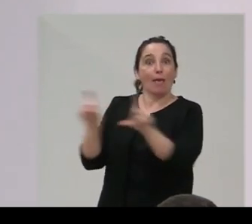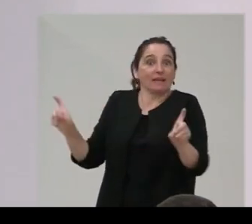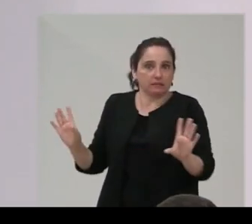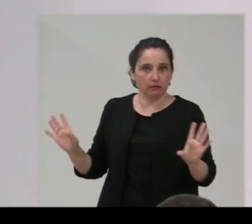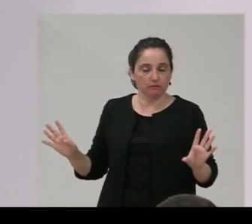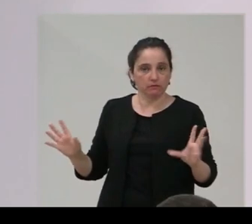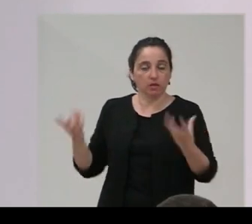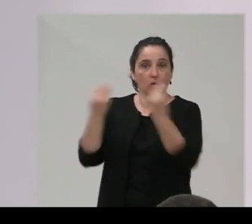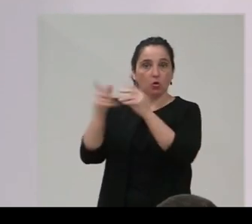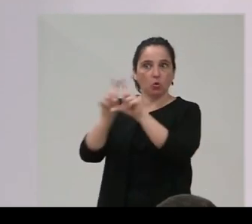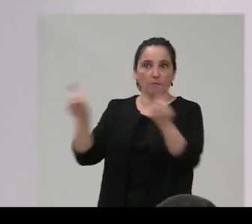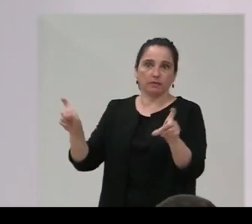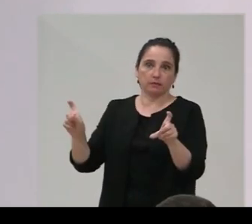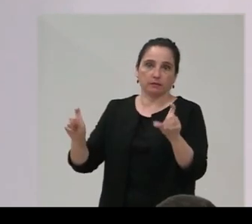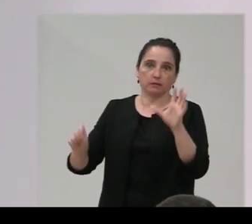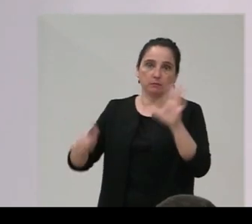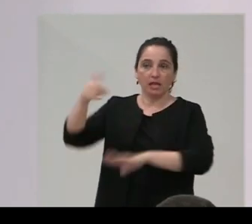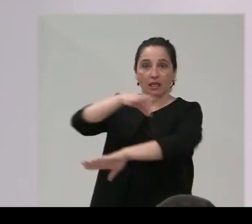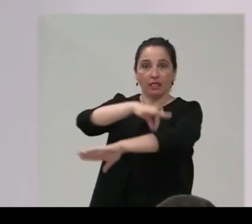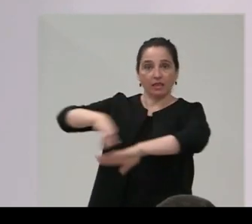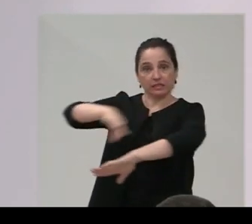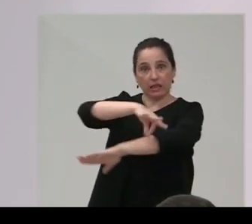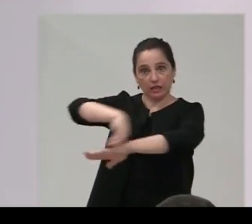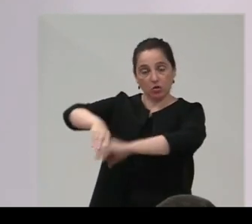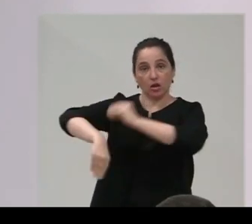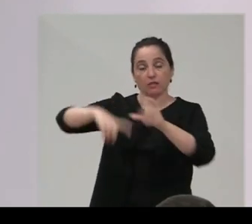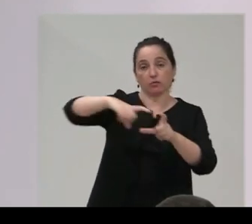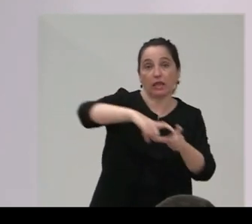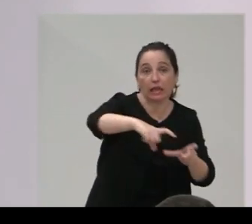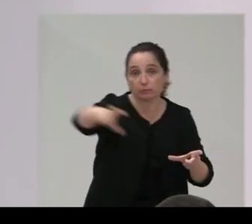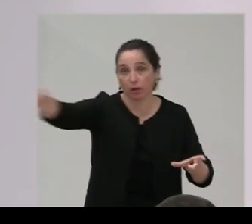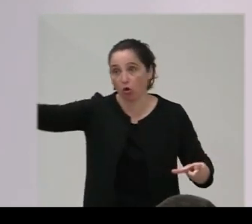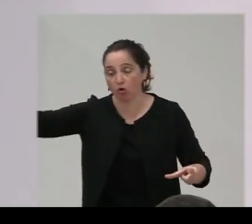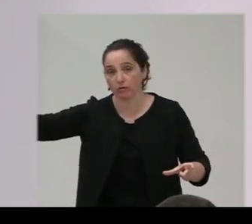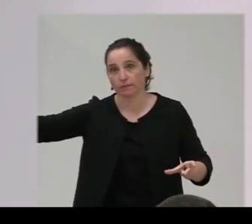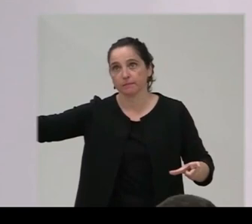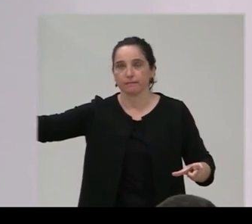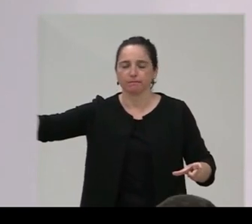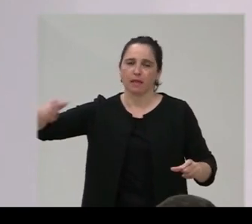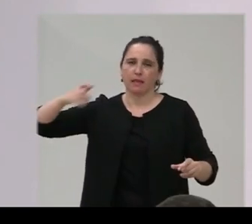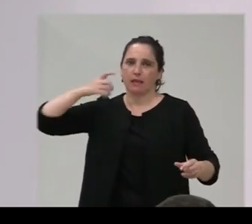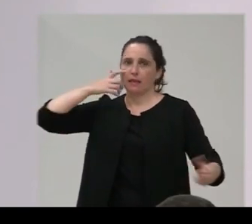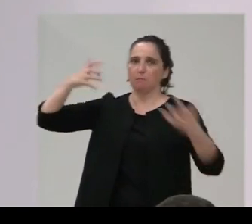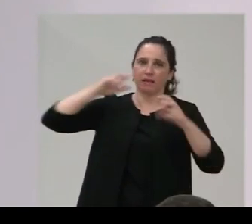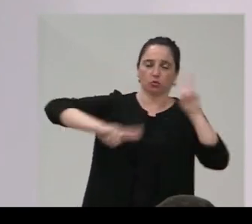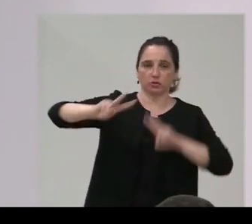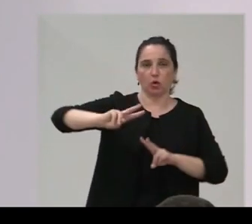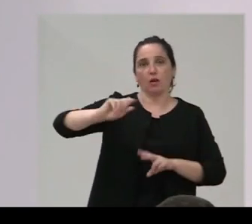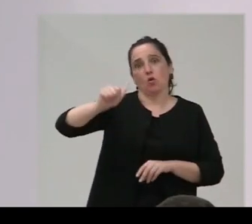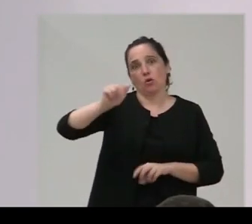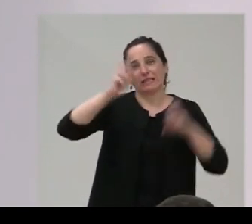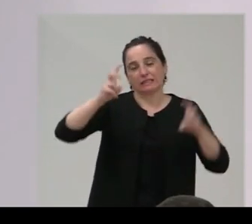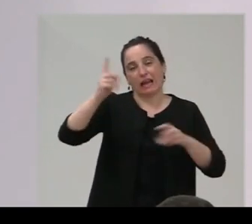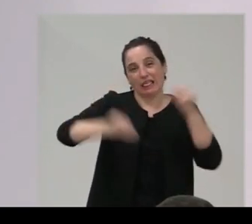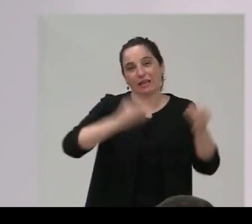pues más de diseño pues pueda hacer que ese espigón tenga menos impacto o sea más bonito